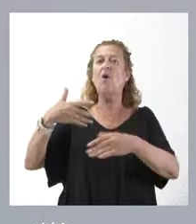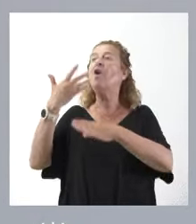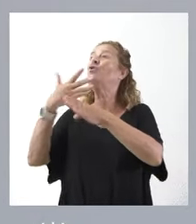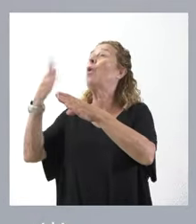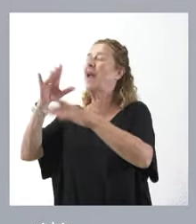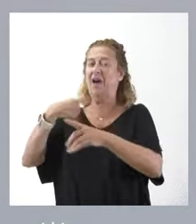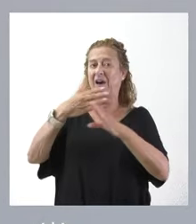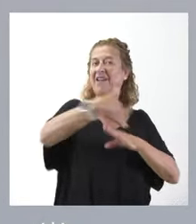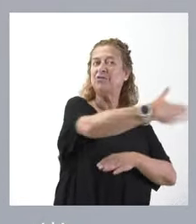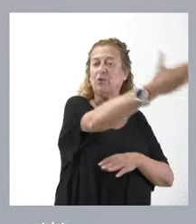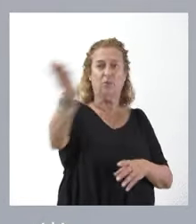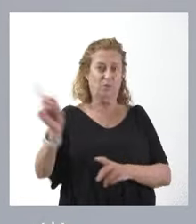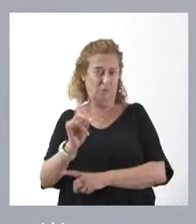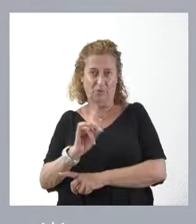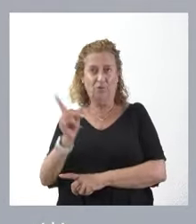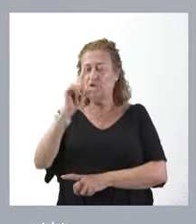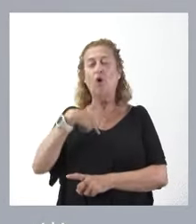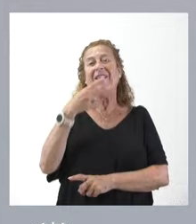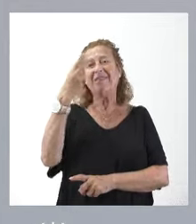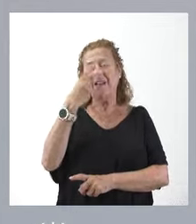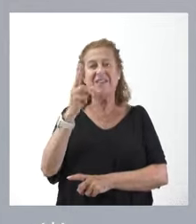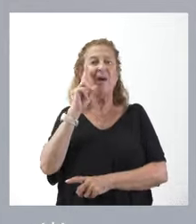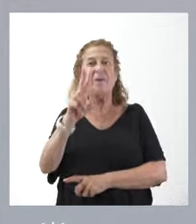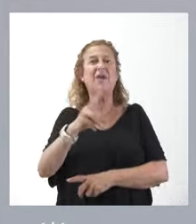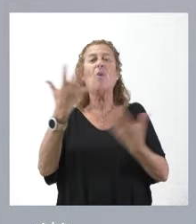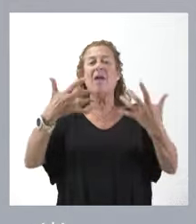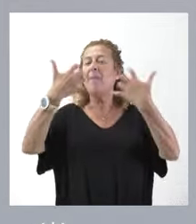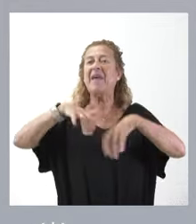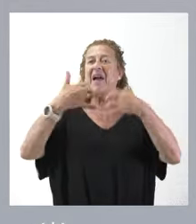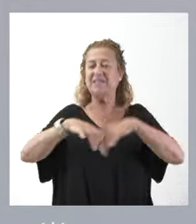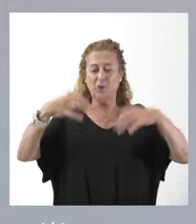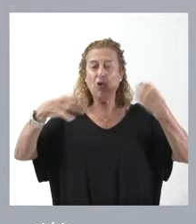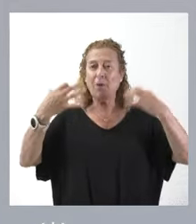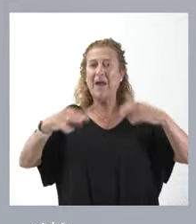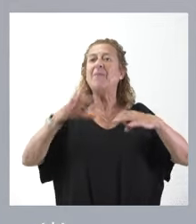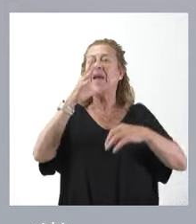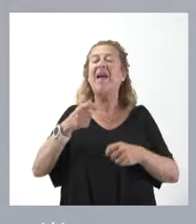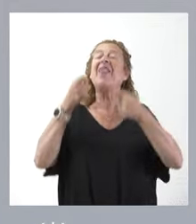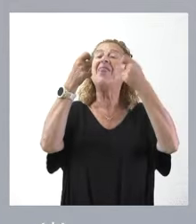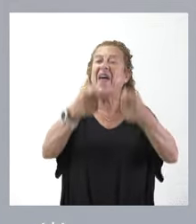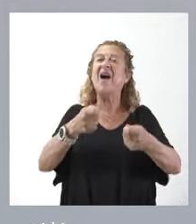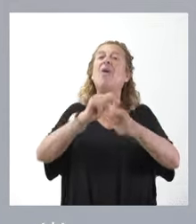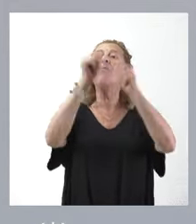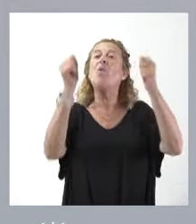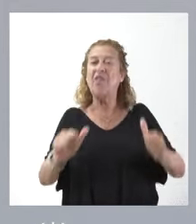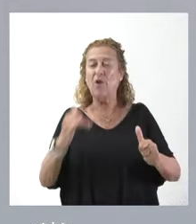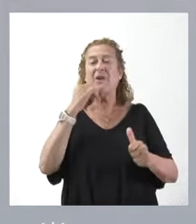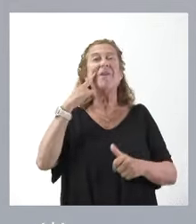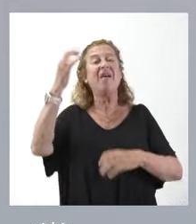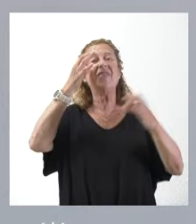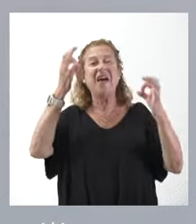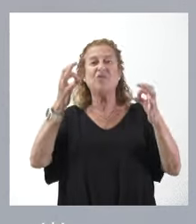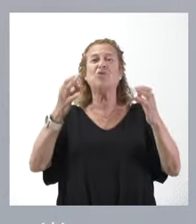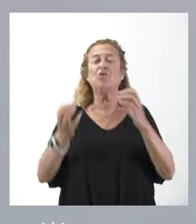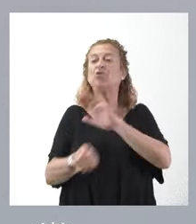resto. Y, por tanto, no solamente nos interesa ver cuál es el mecanismo ordinario de aplicación del modelo de financiación y qué datos surgen de entregas a